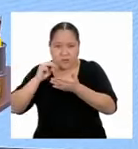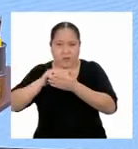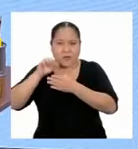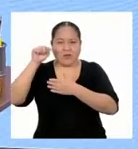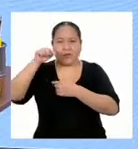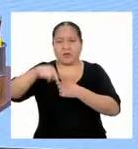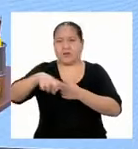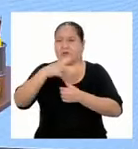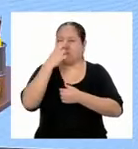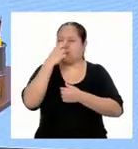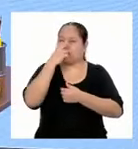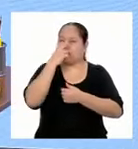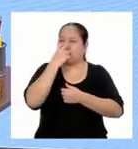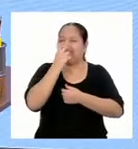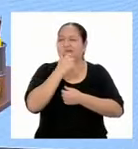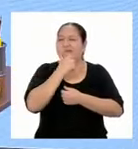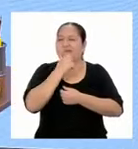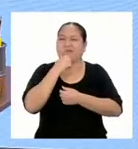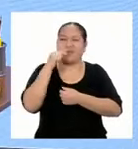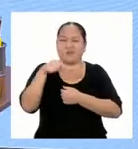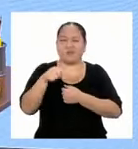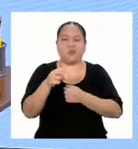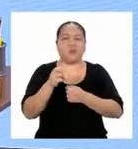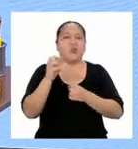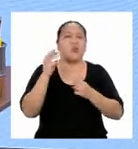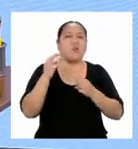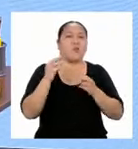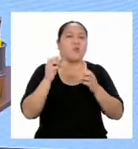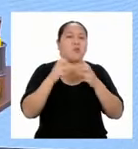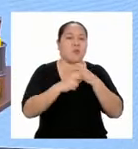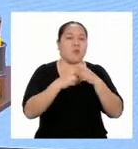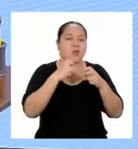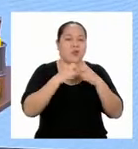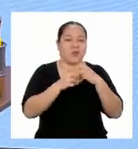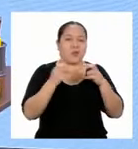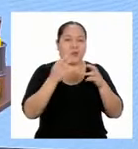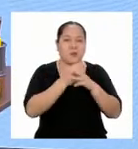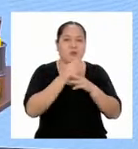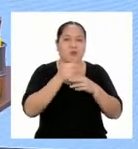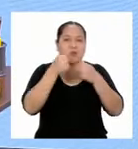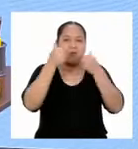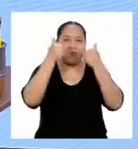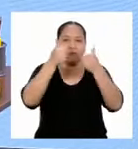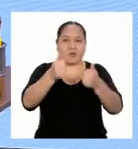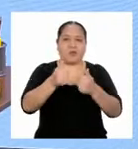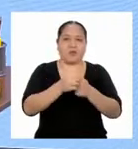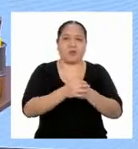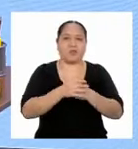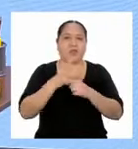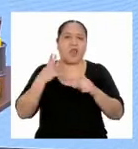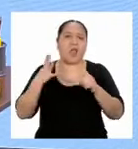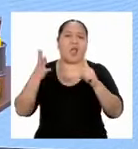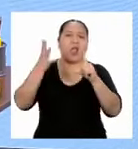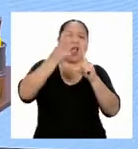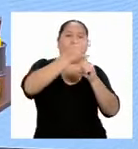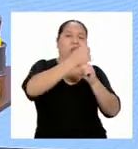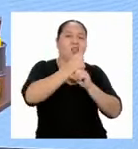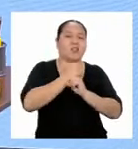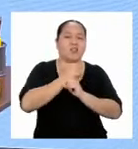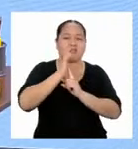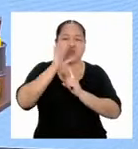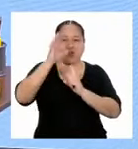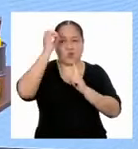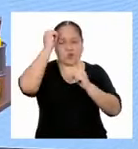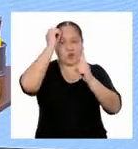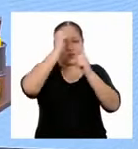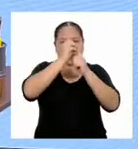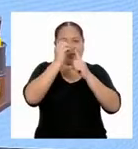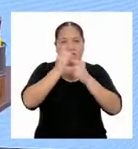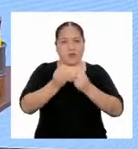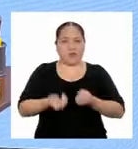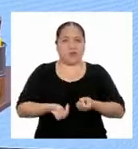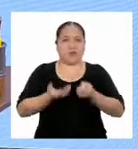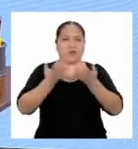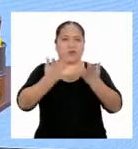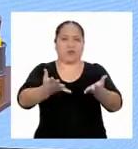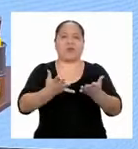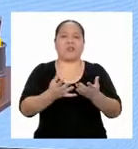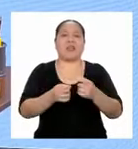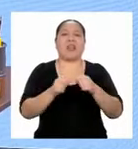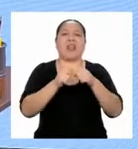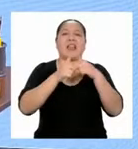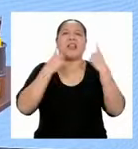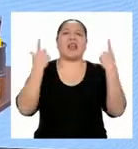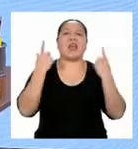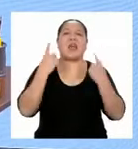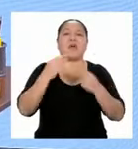curioso misterio matemático. Bien, detective Jonathan, has alcanzado el objetivo y eres acreedor del gran